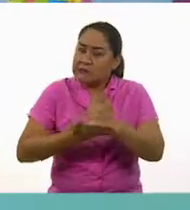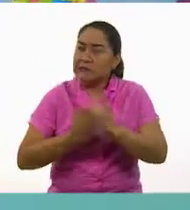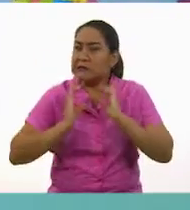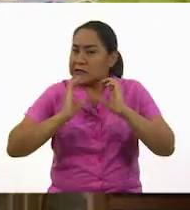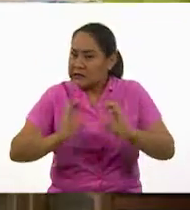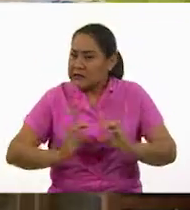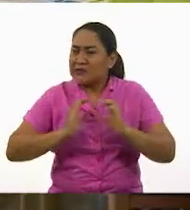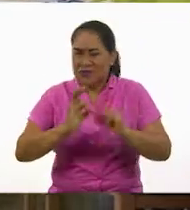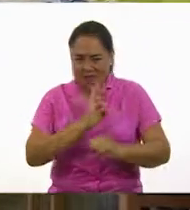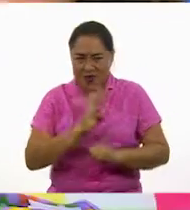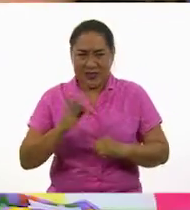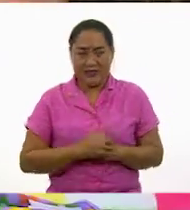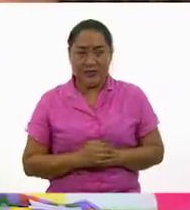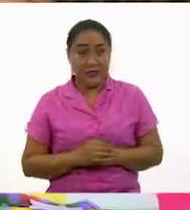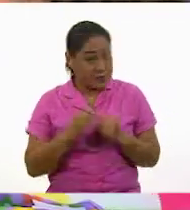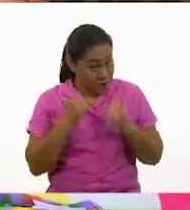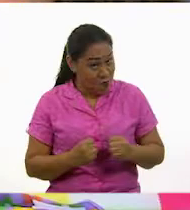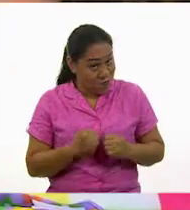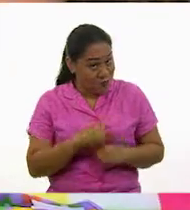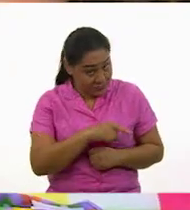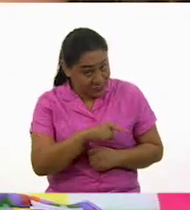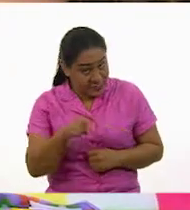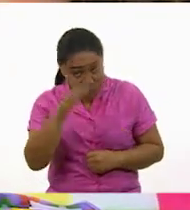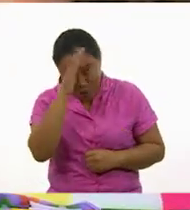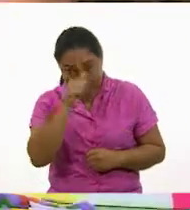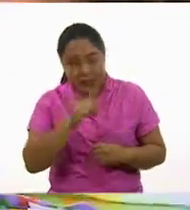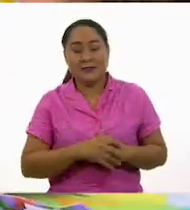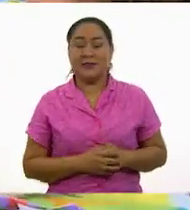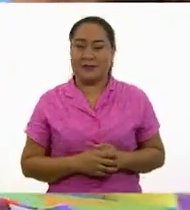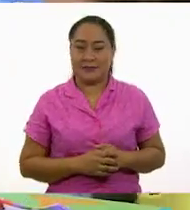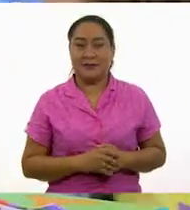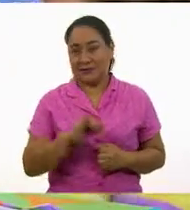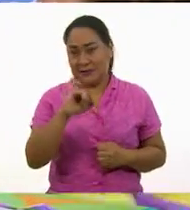posibles. ¿Estamos? Sí. Muy bien.